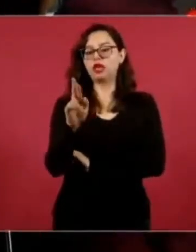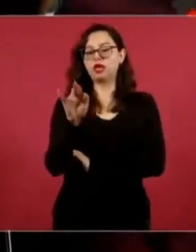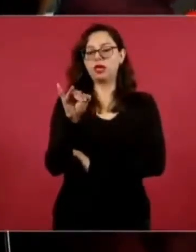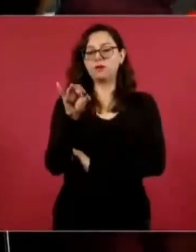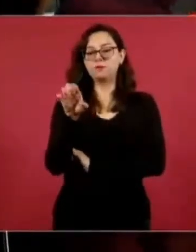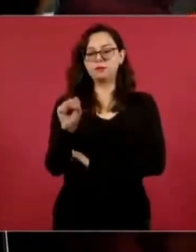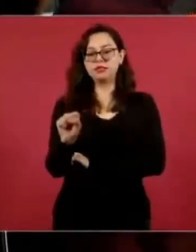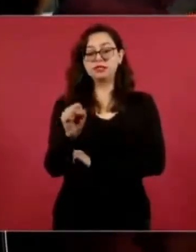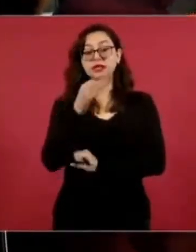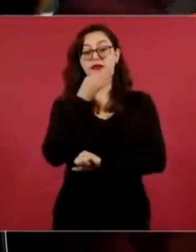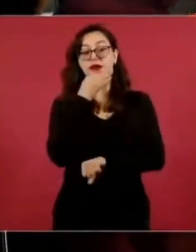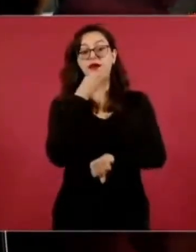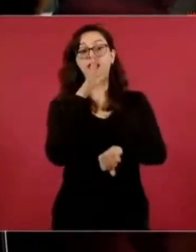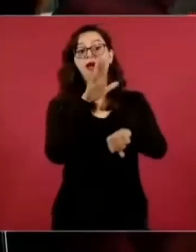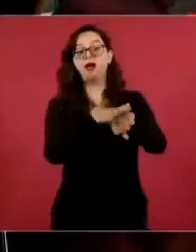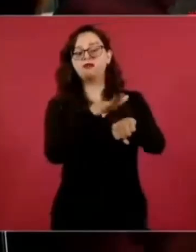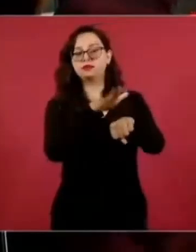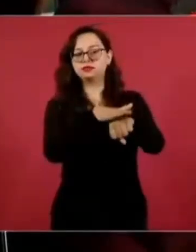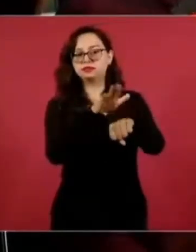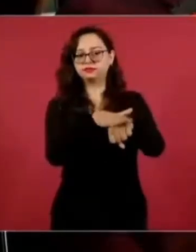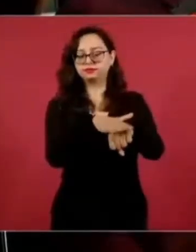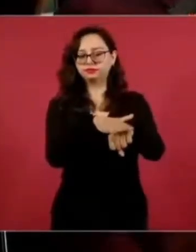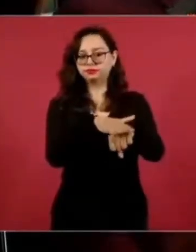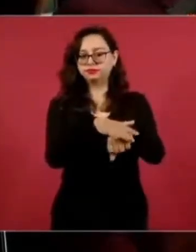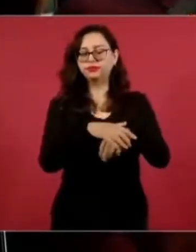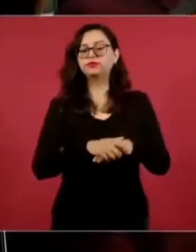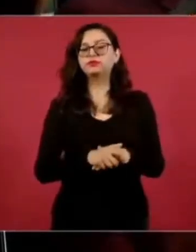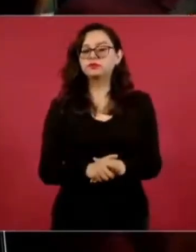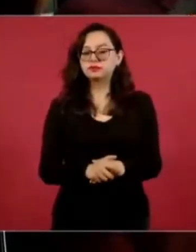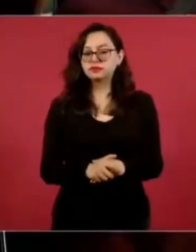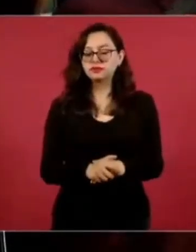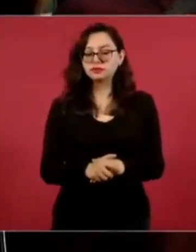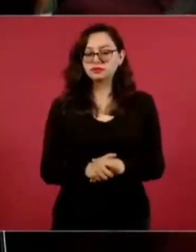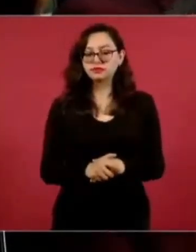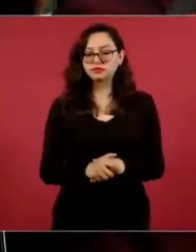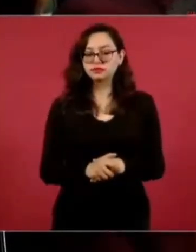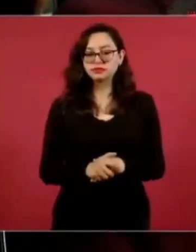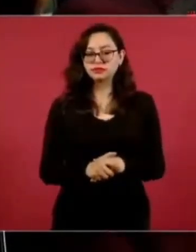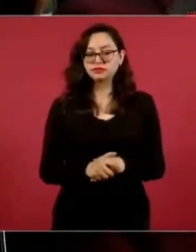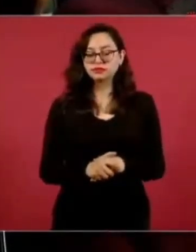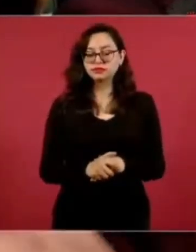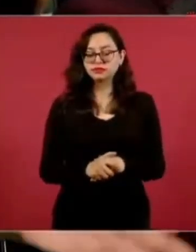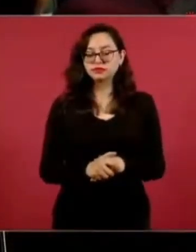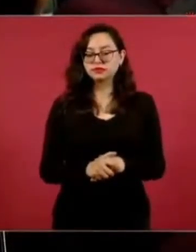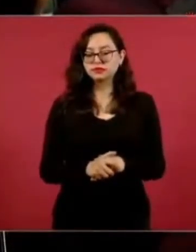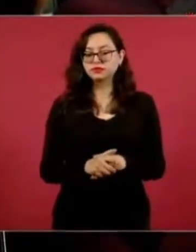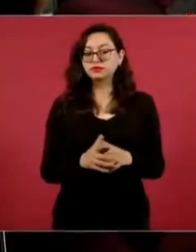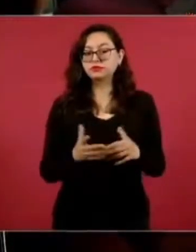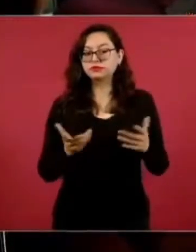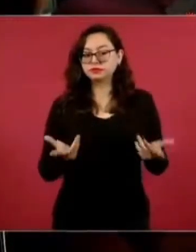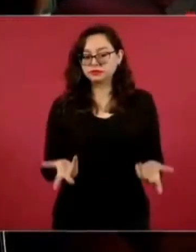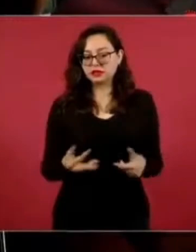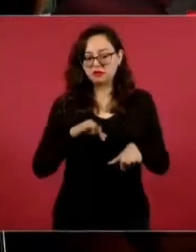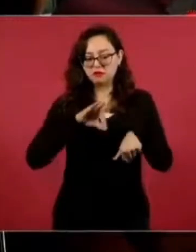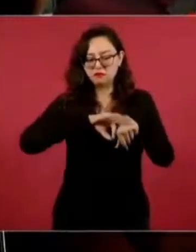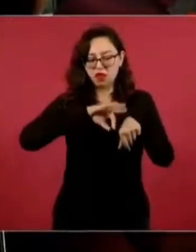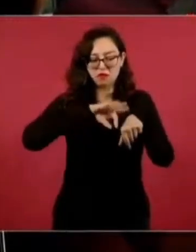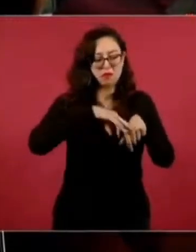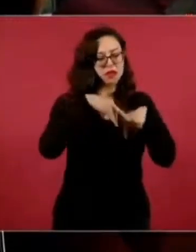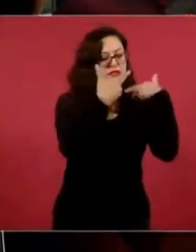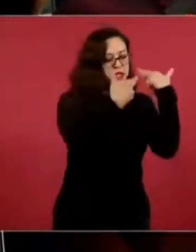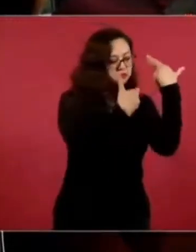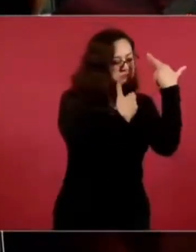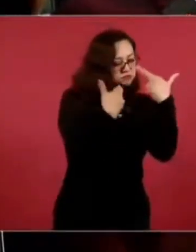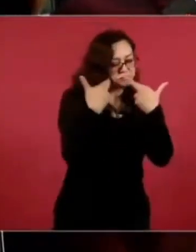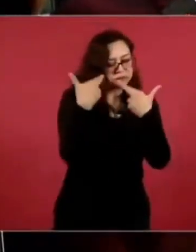que Cofepris es una revisión de los procedimientos de manejo a un grupo de farmacéuticas y